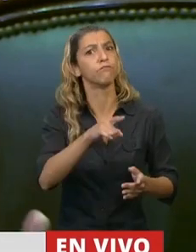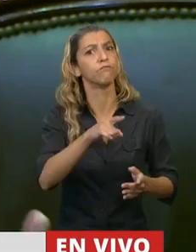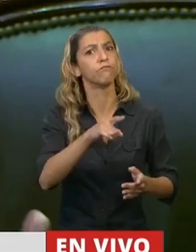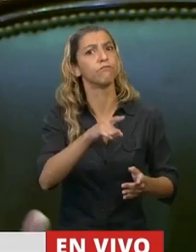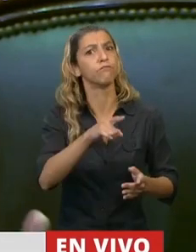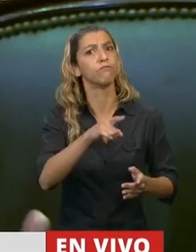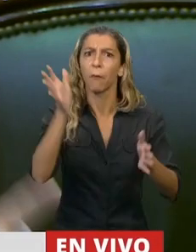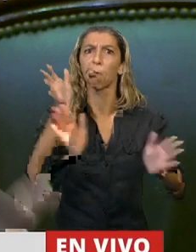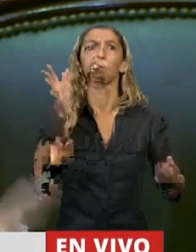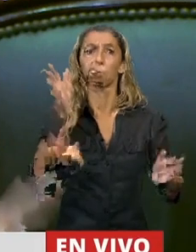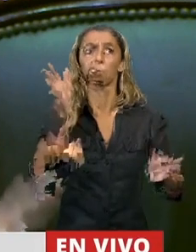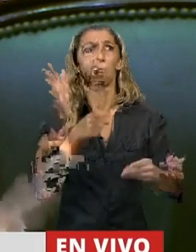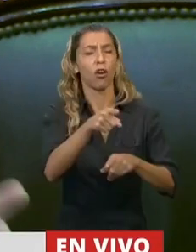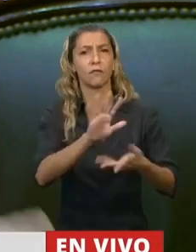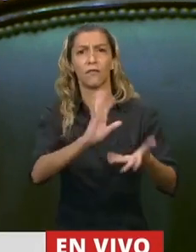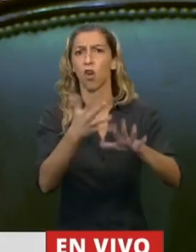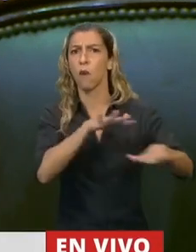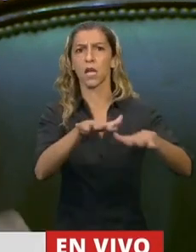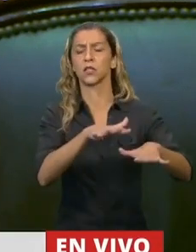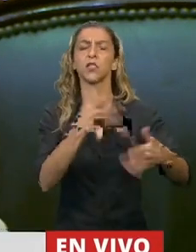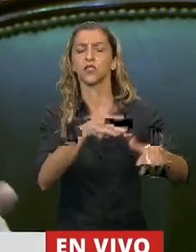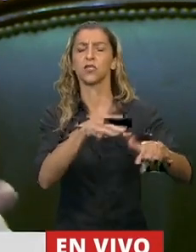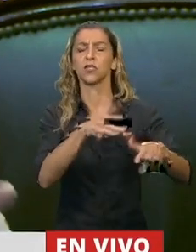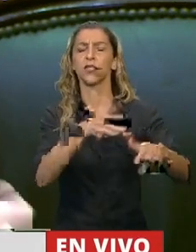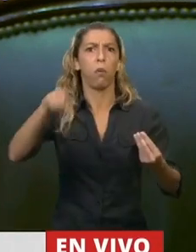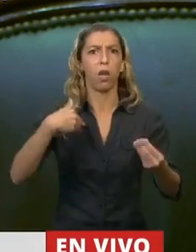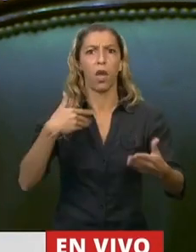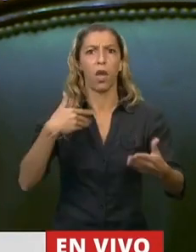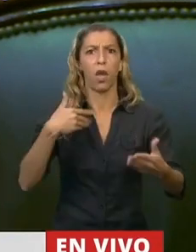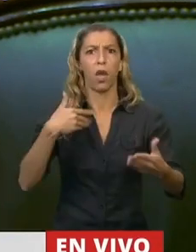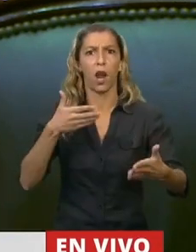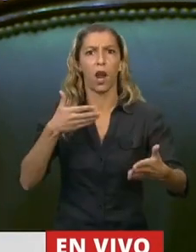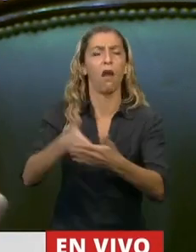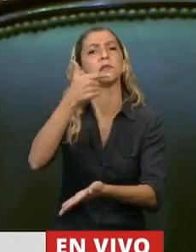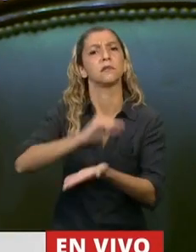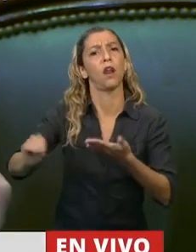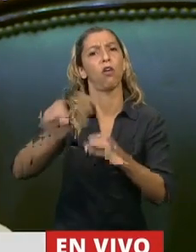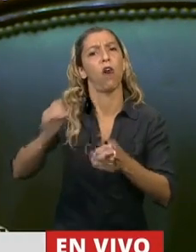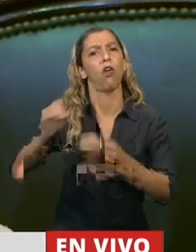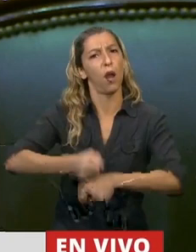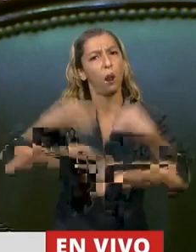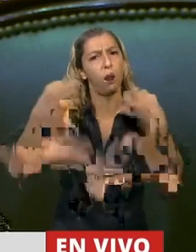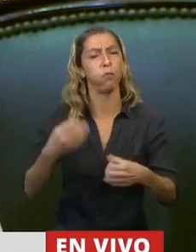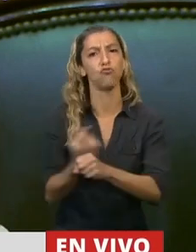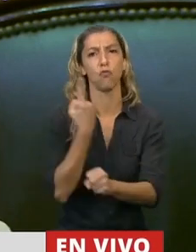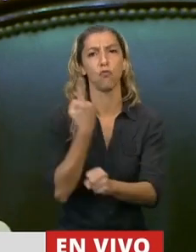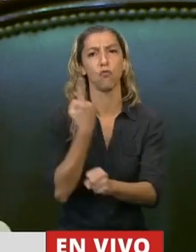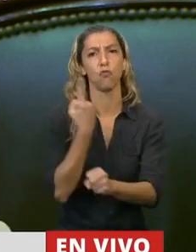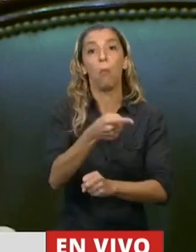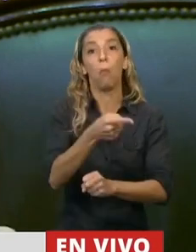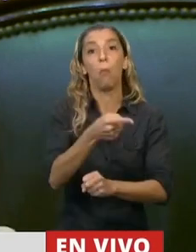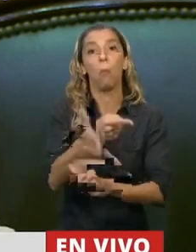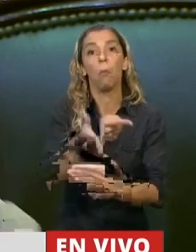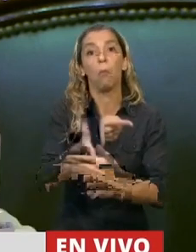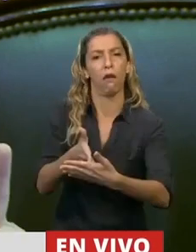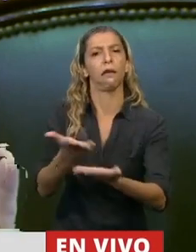de las acciones que está llevando adelante para entorpecer el trabajo de un senador que está haciendo las cosas y que no es